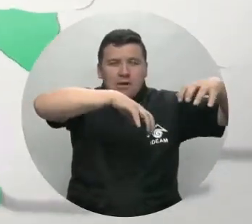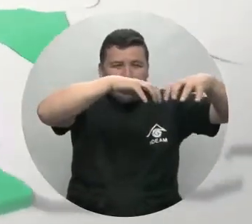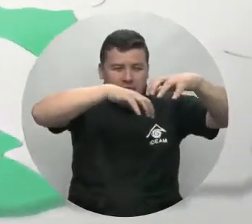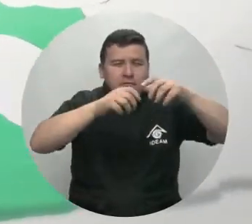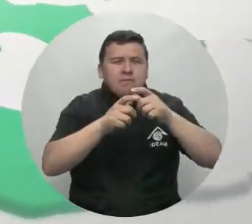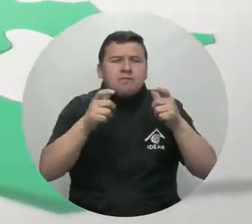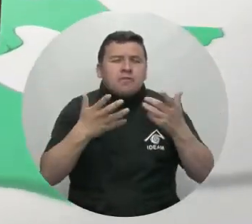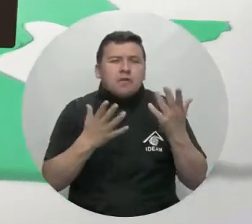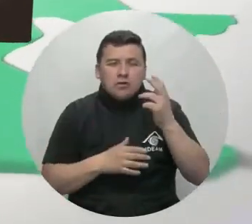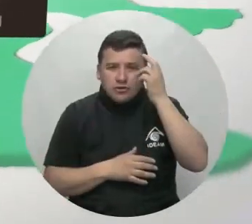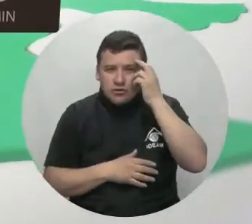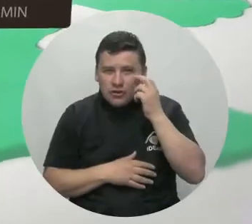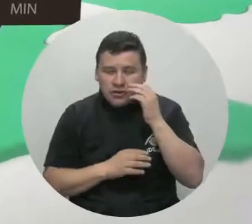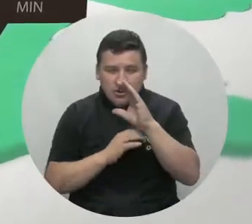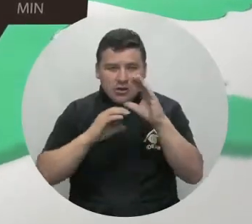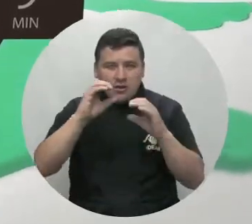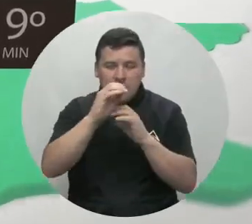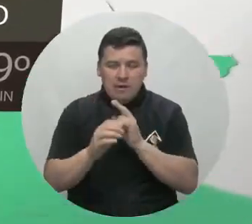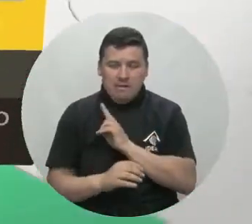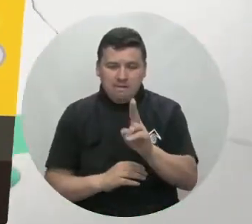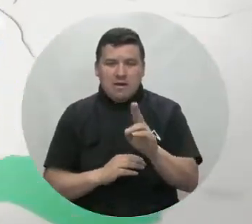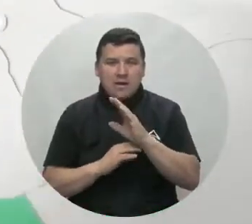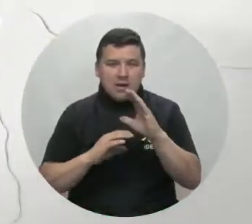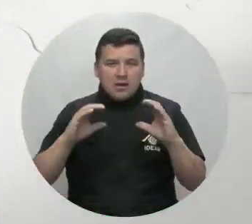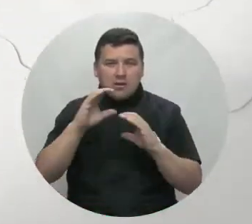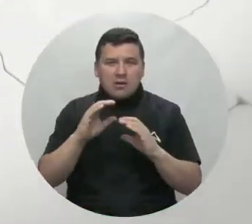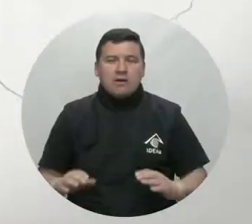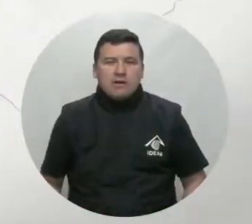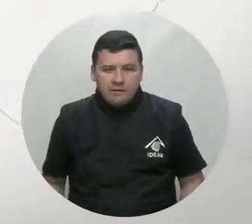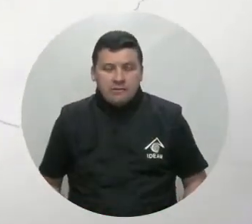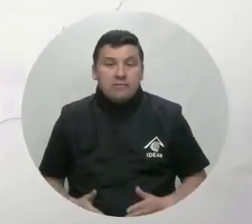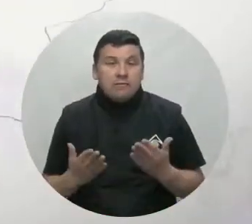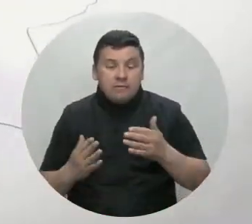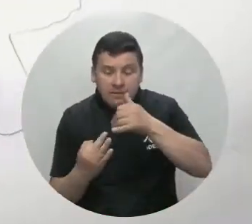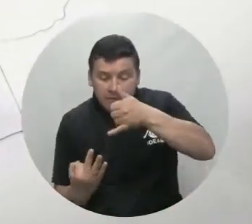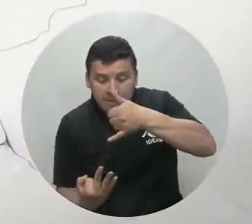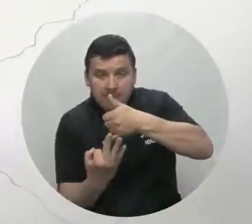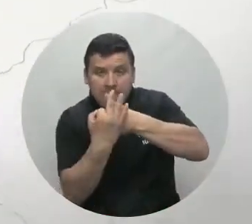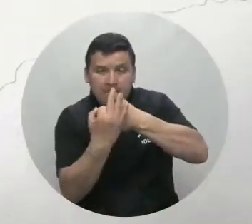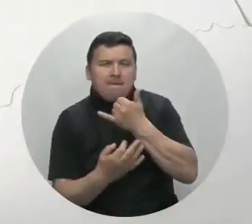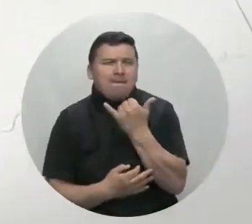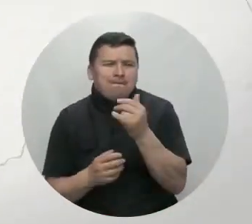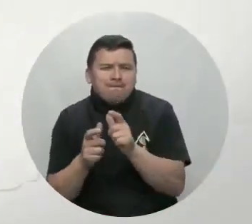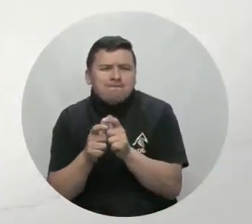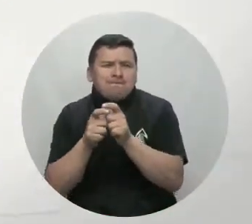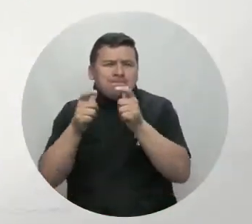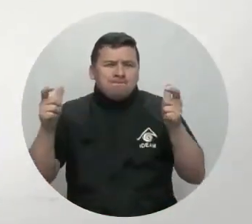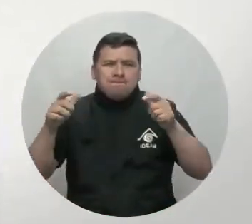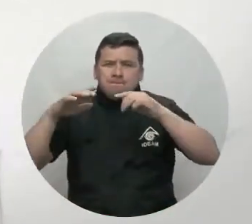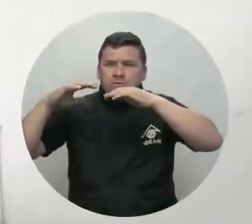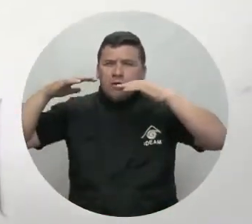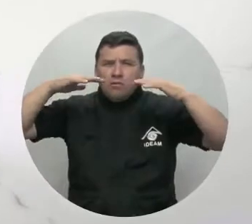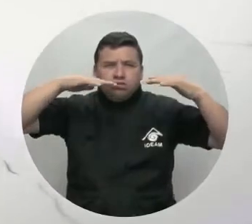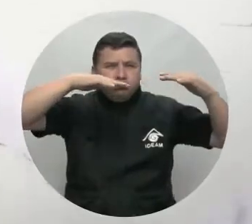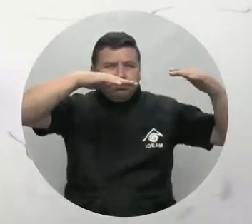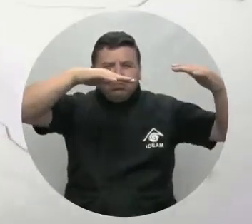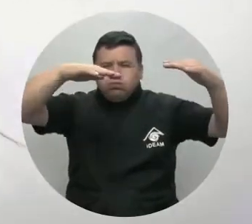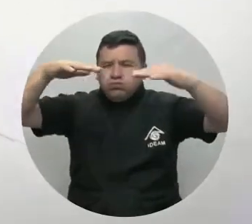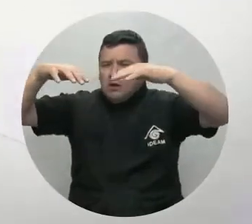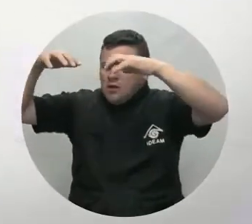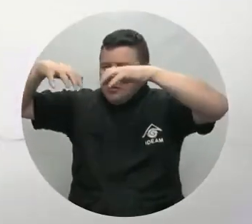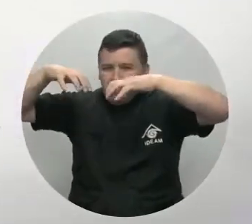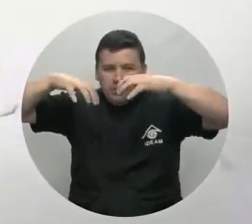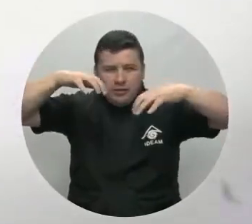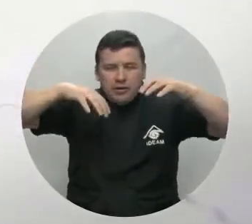intensidad en áreas del Chocó, Cauca y Valle del Cauca. Para la zona andina tenemos un incremento de la actividad nubosa